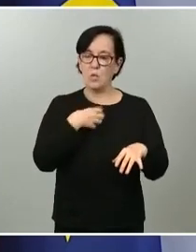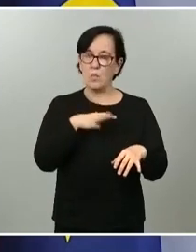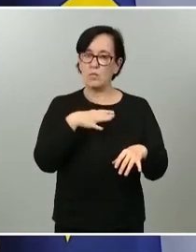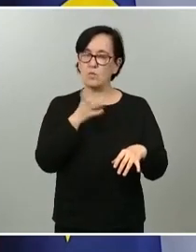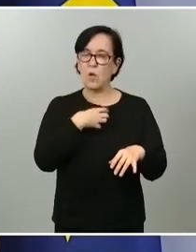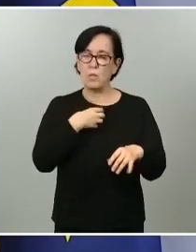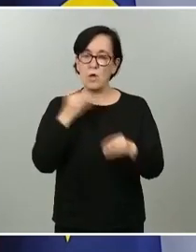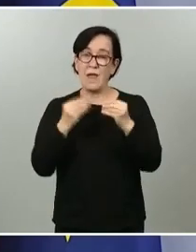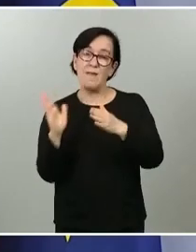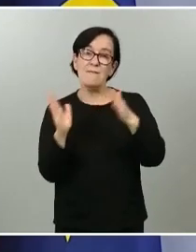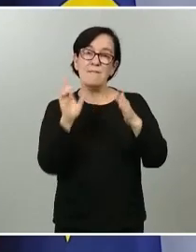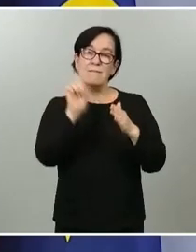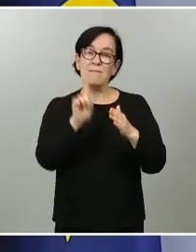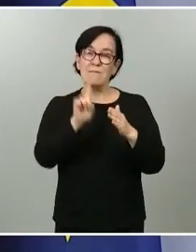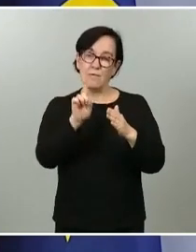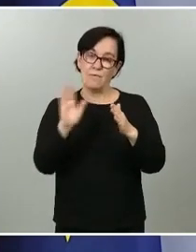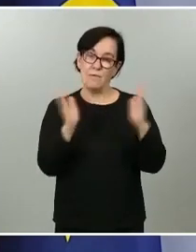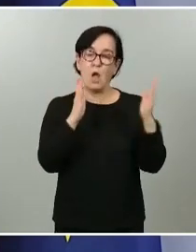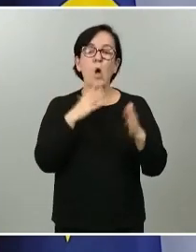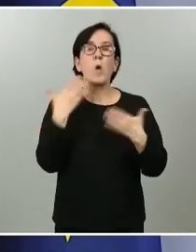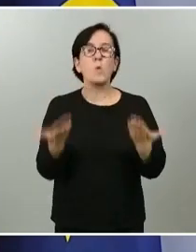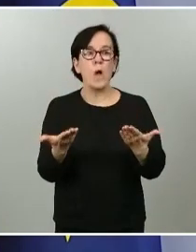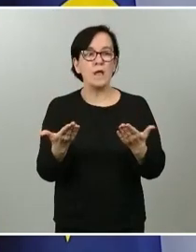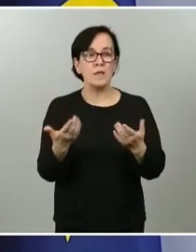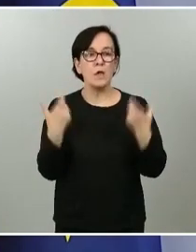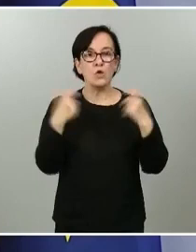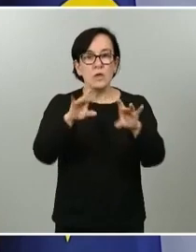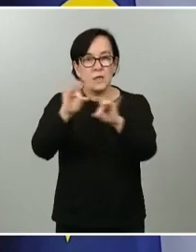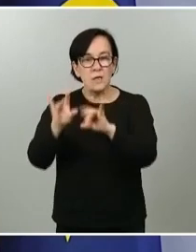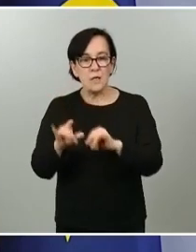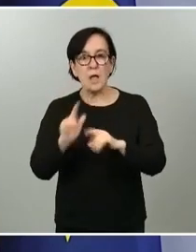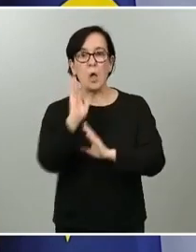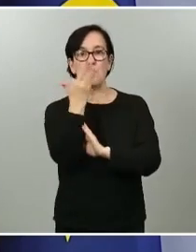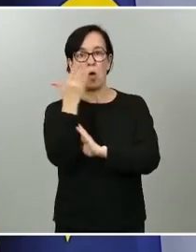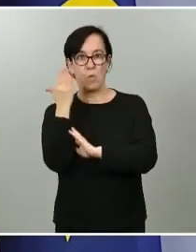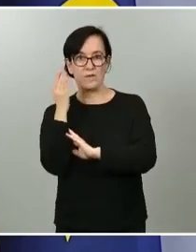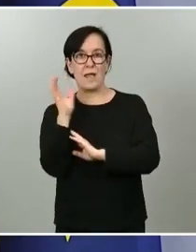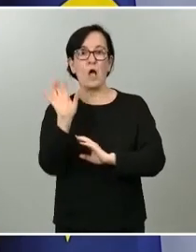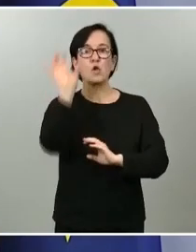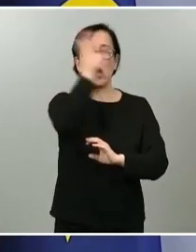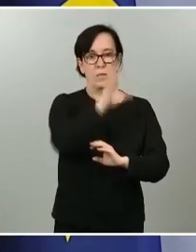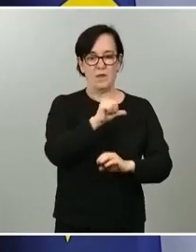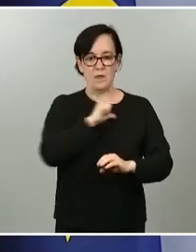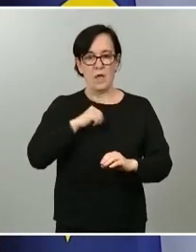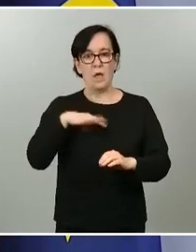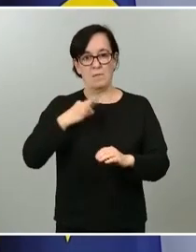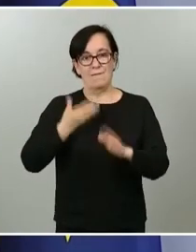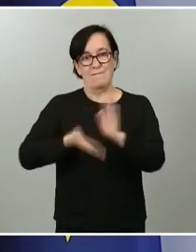puede progresar a fase 1, pues cuáles de ellos, de estas unidades territoriales, no son propuestas por las comunidades autónomas para poder progresar a fase 1. Vamos a